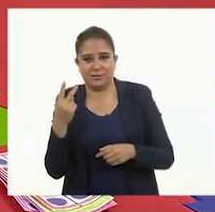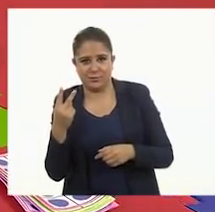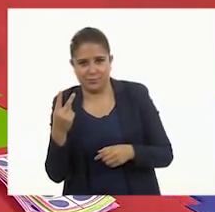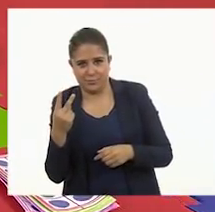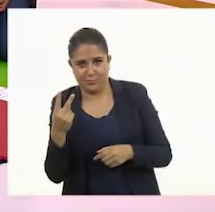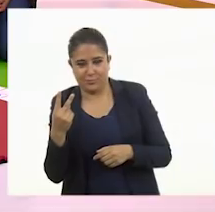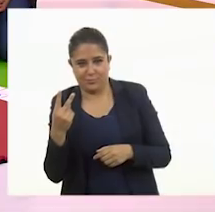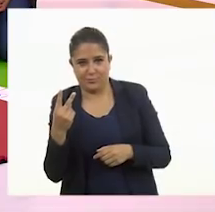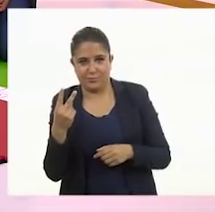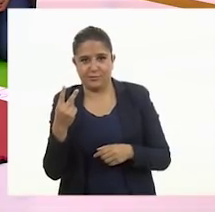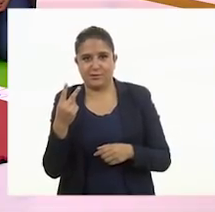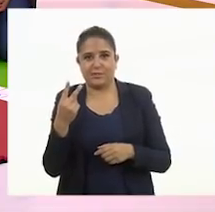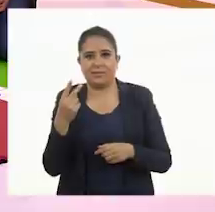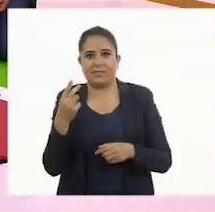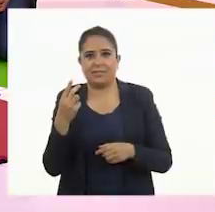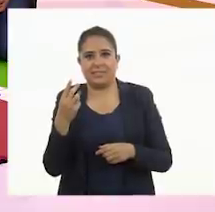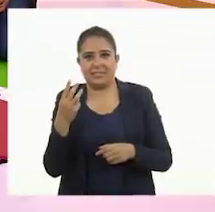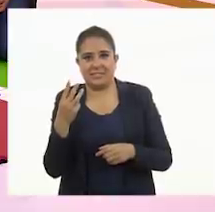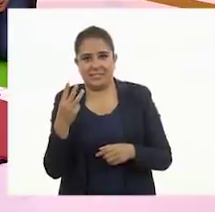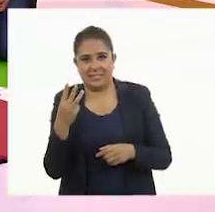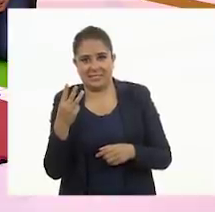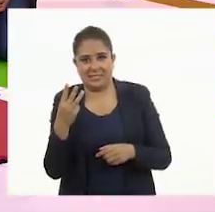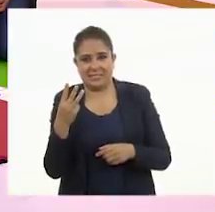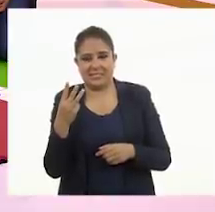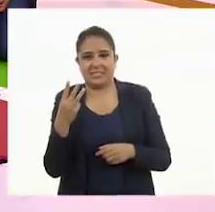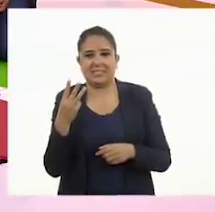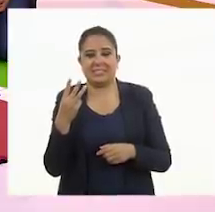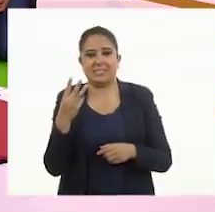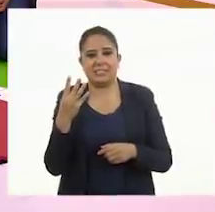dos, tres,